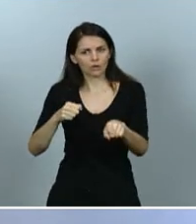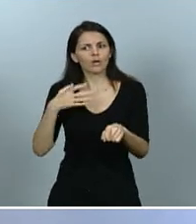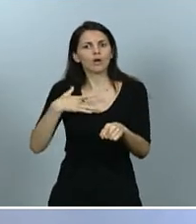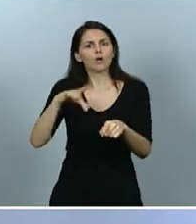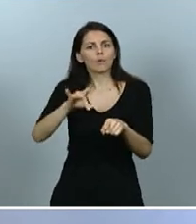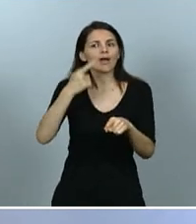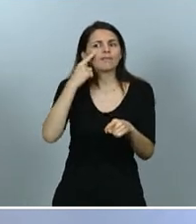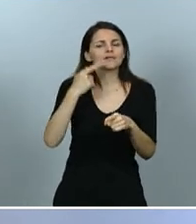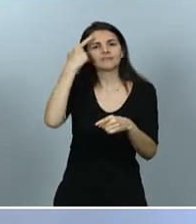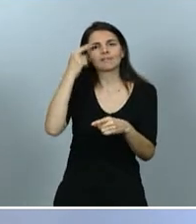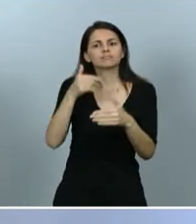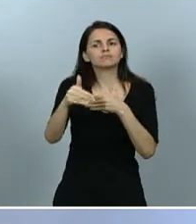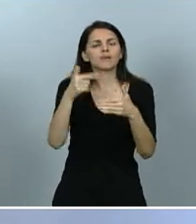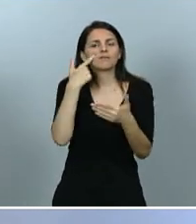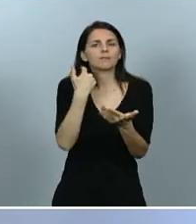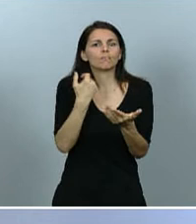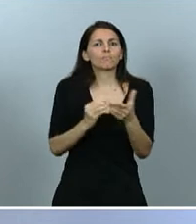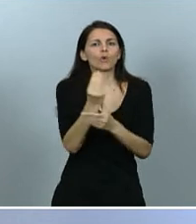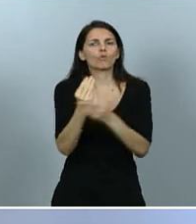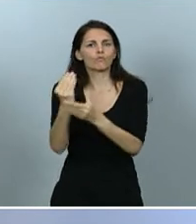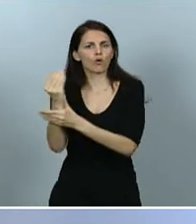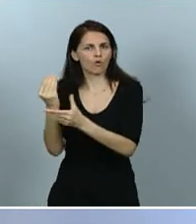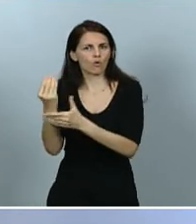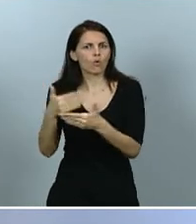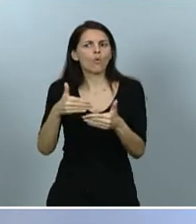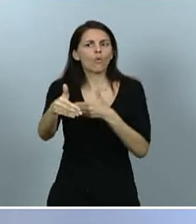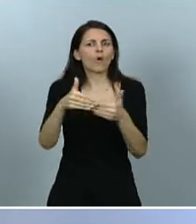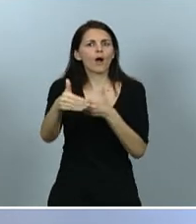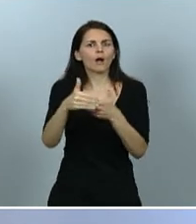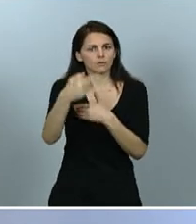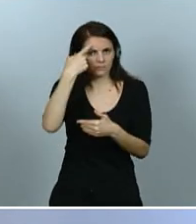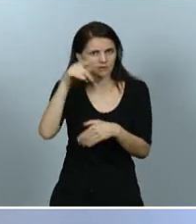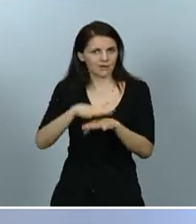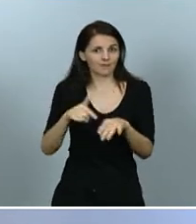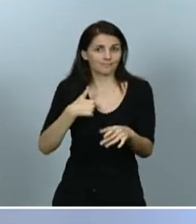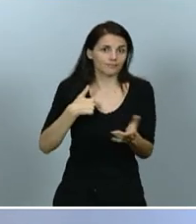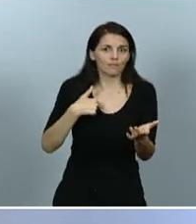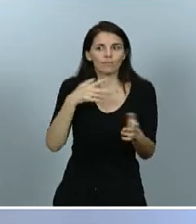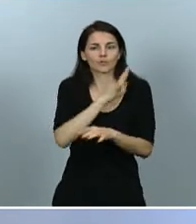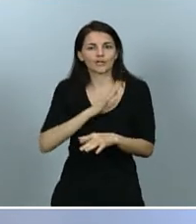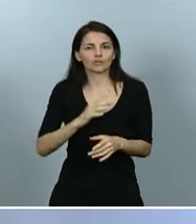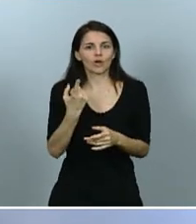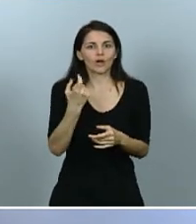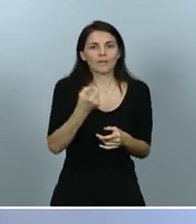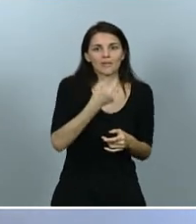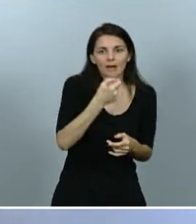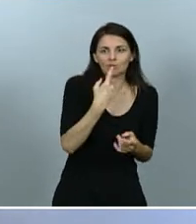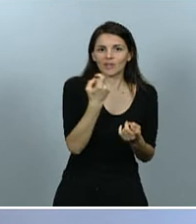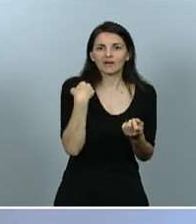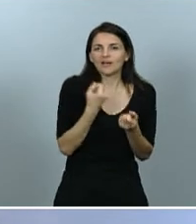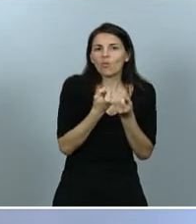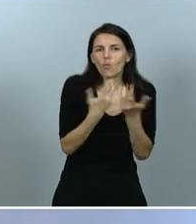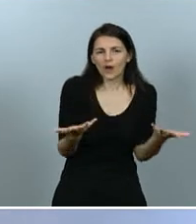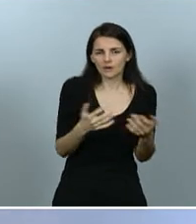garantizar la disponibilidad de aquellos medicamentos o productos sanitarios que sean necesarios y, eventualmente, de organizar